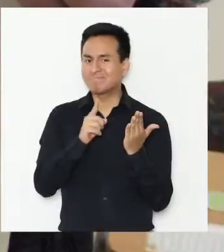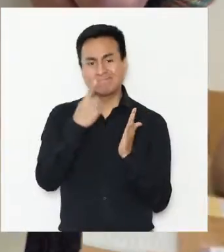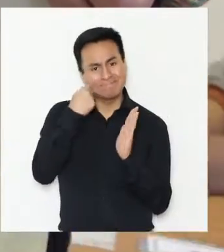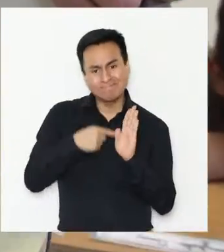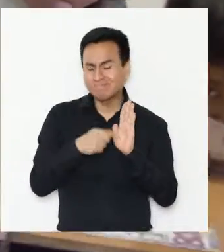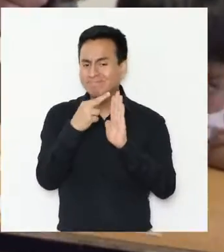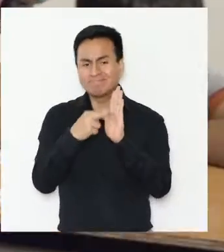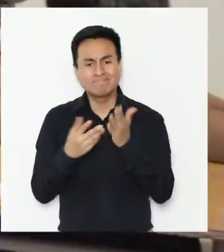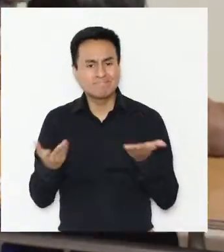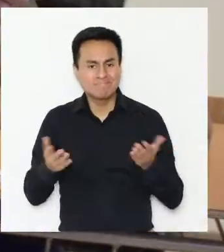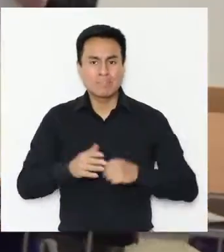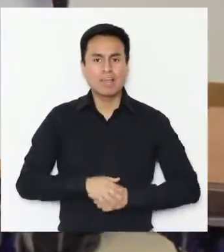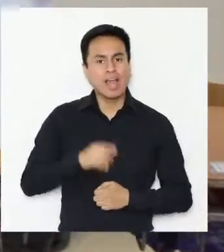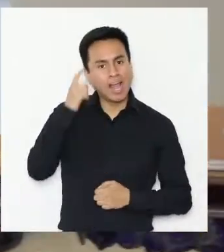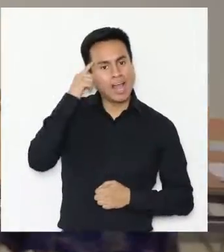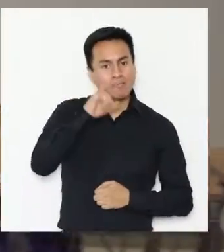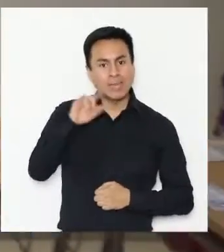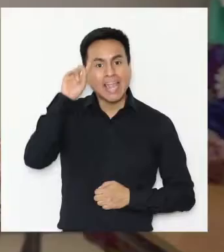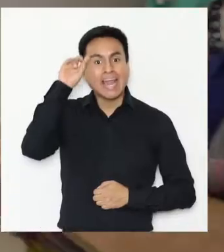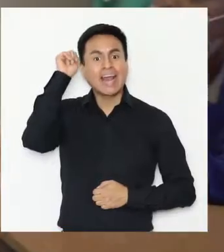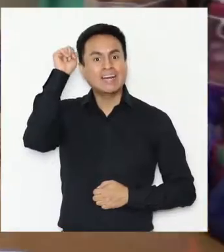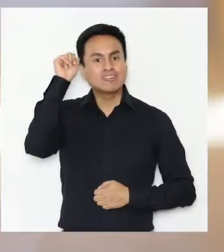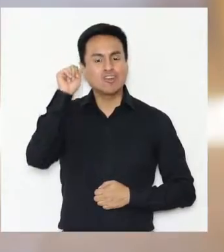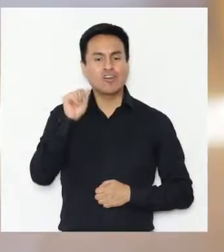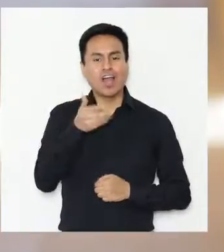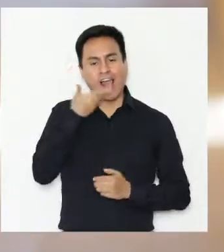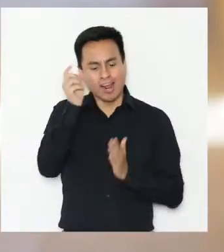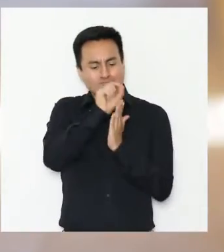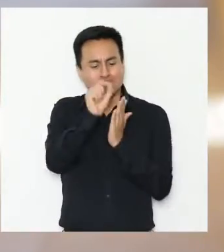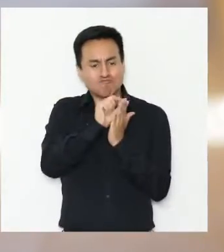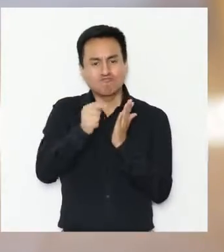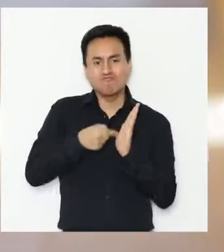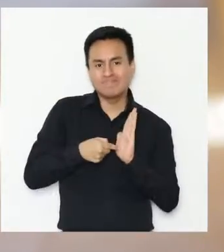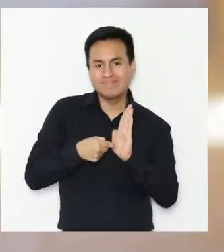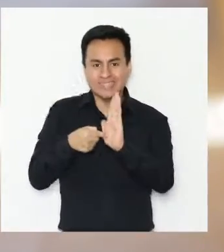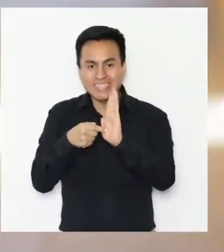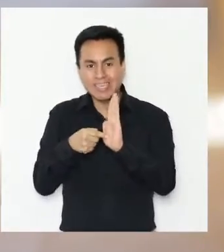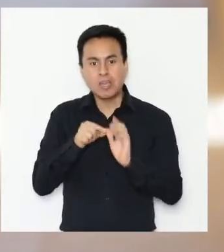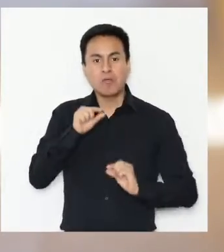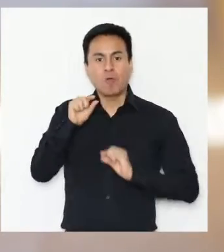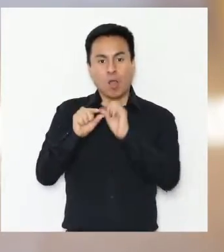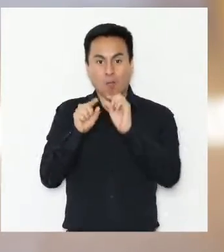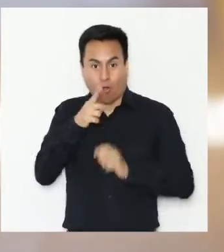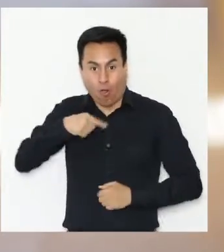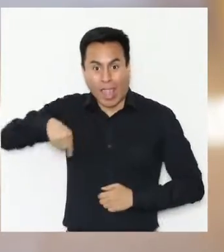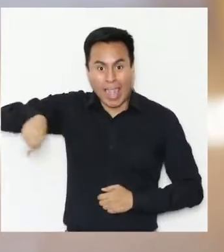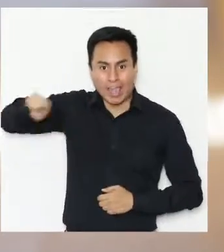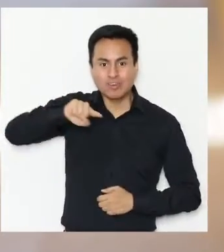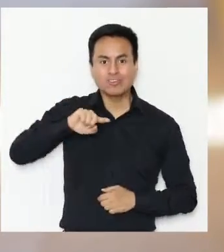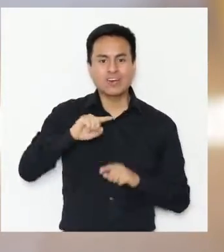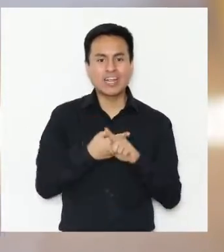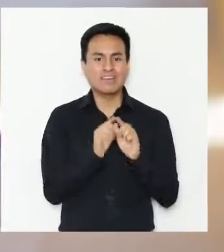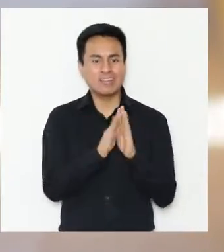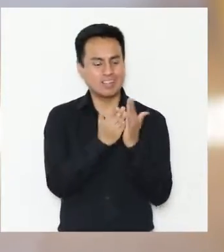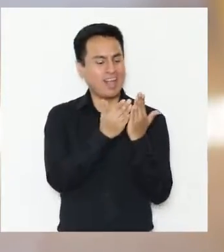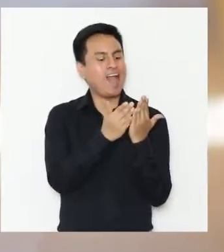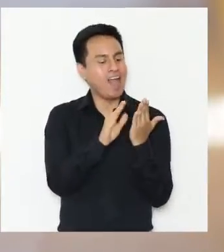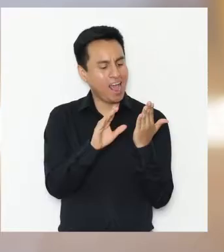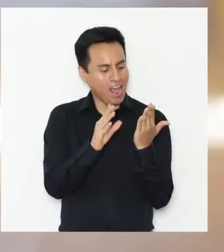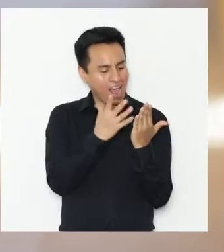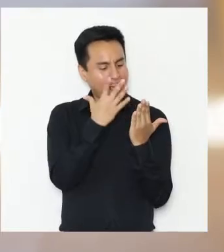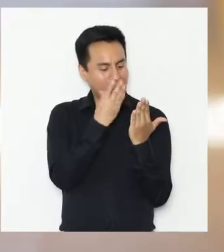Entonces aparece la creación de estas narraciones que comencé a escribir para que ellos comiencen nuevamente a asombrarse, a